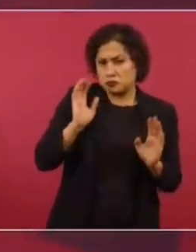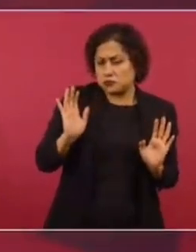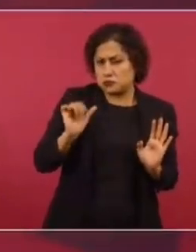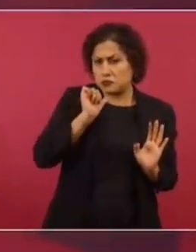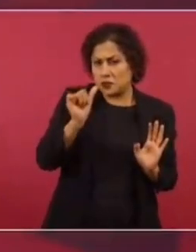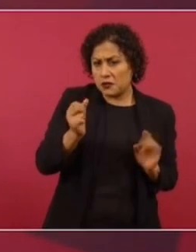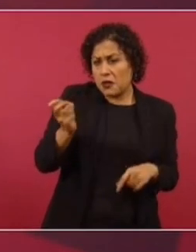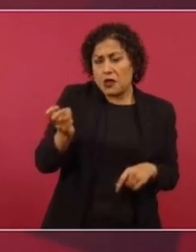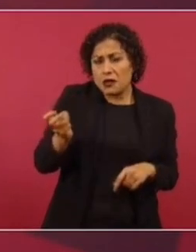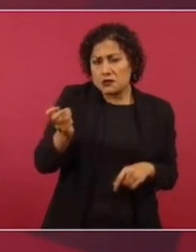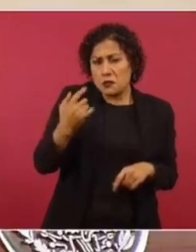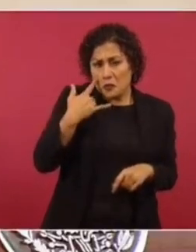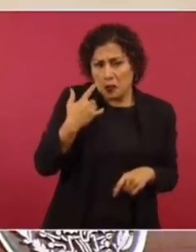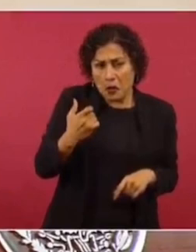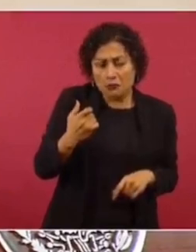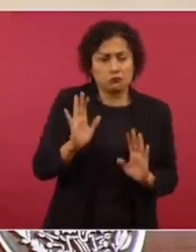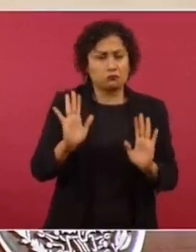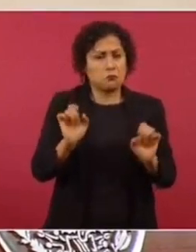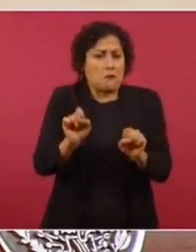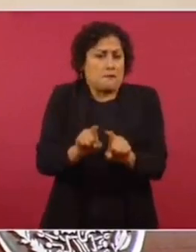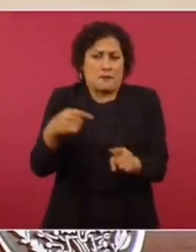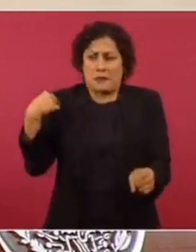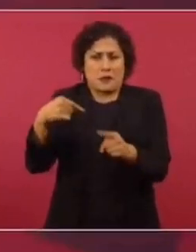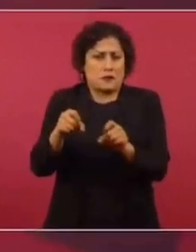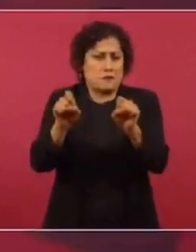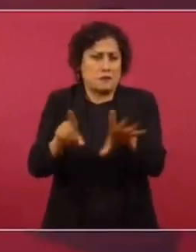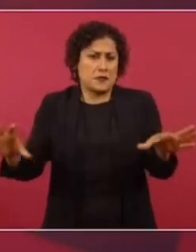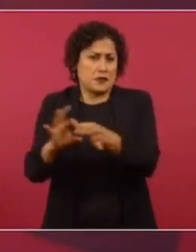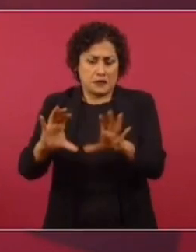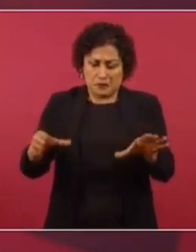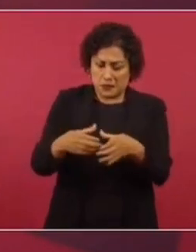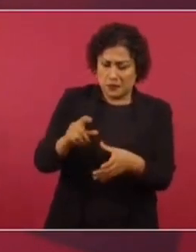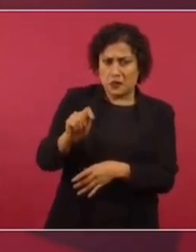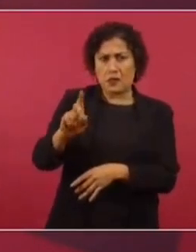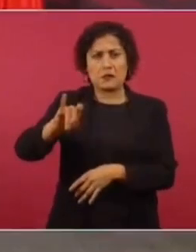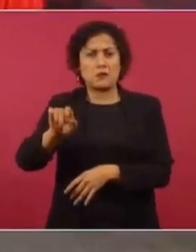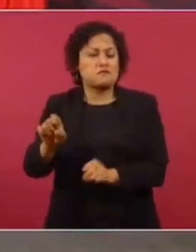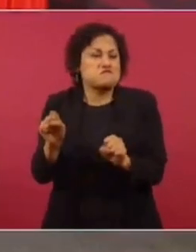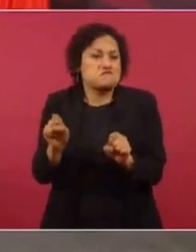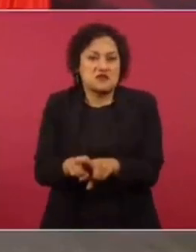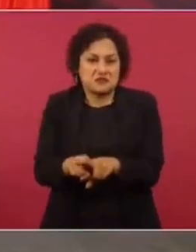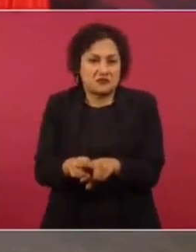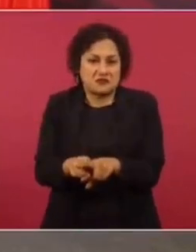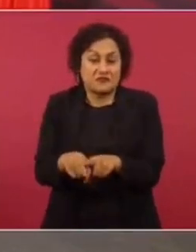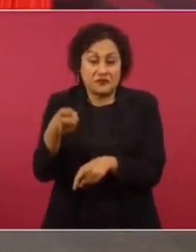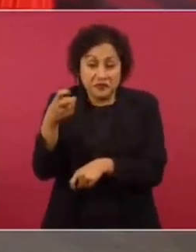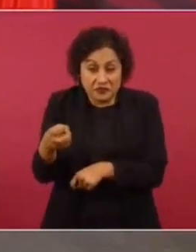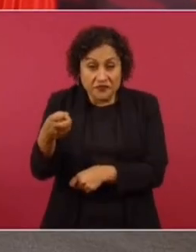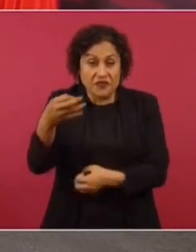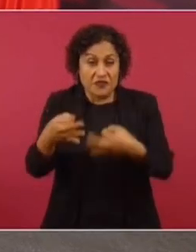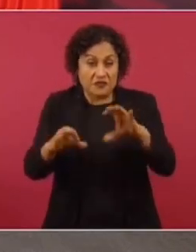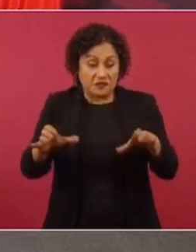extrañar, porque es lo mismo. Ese tribunal ha retorcido la ley